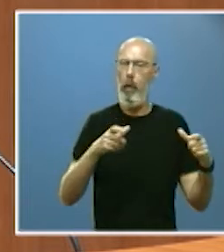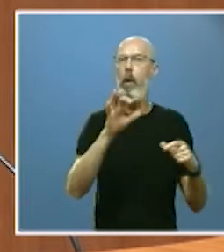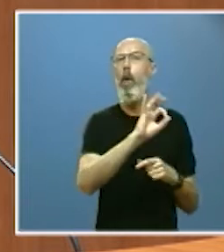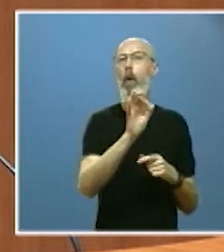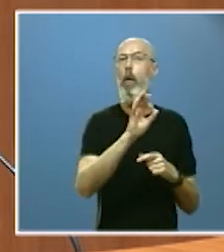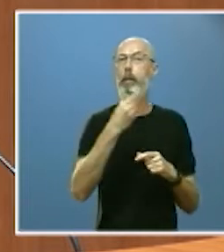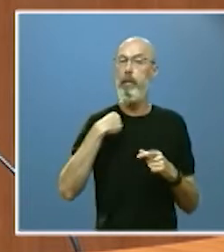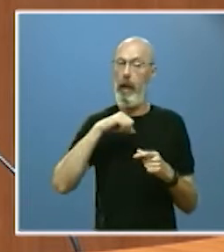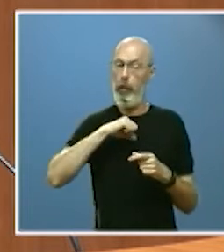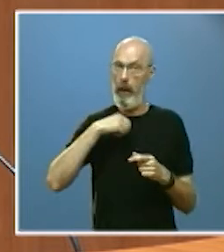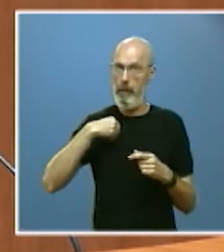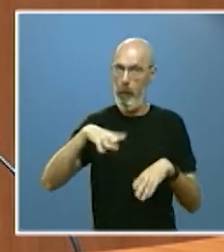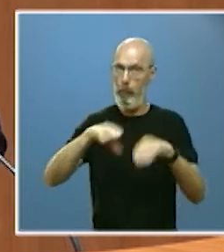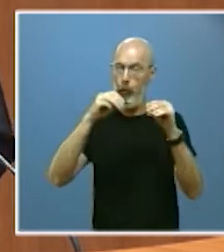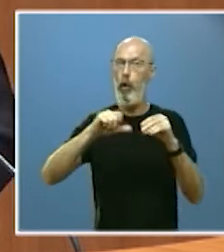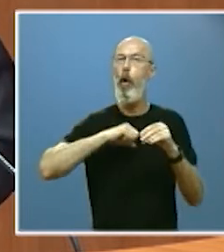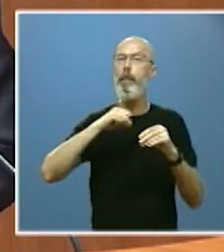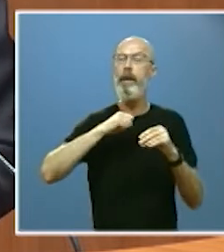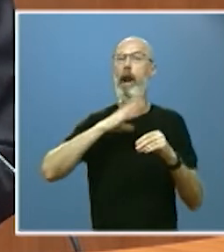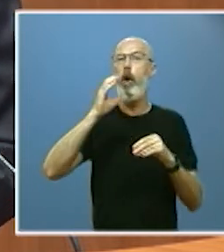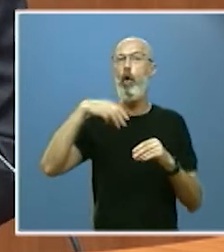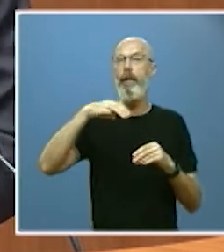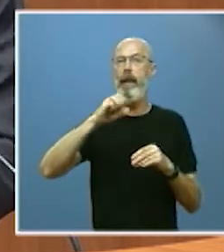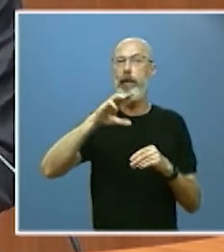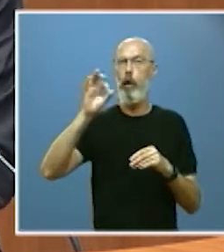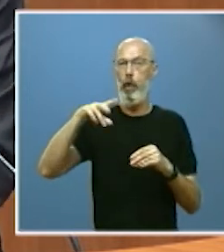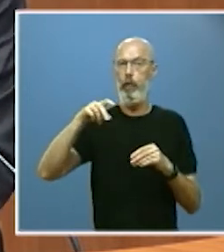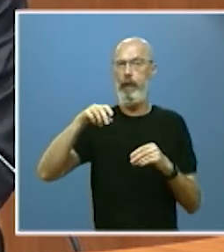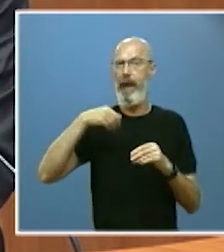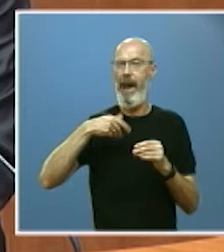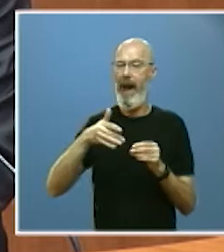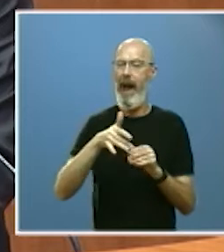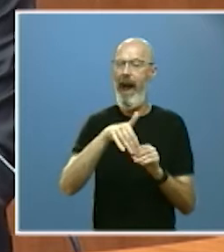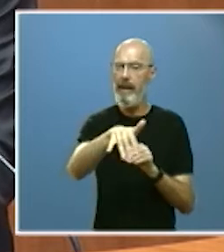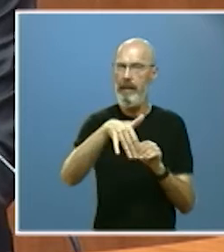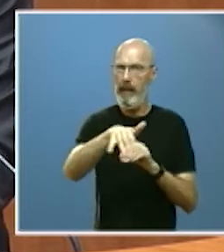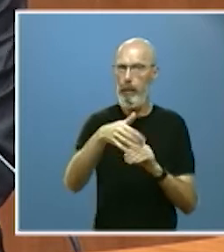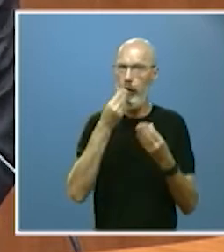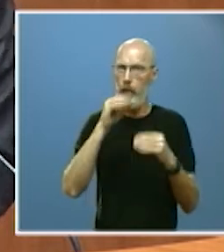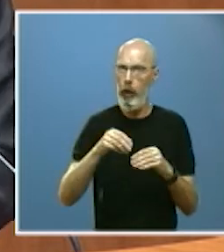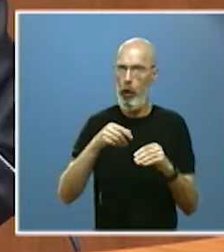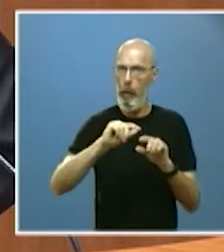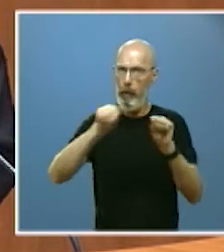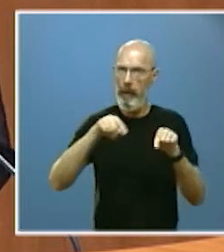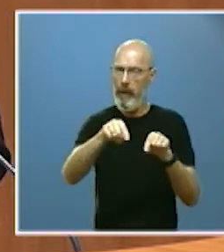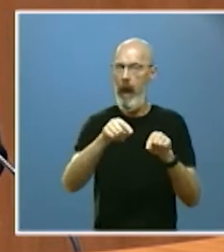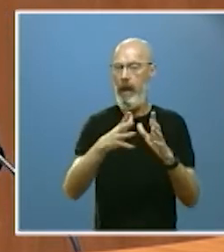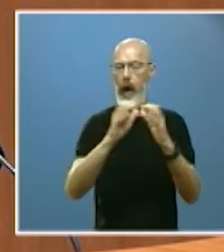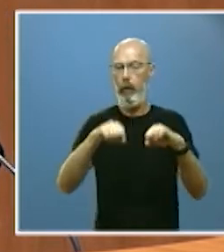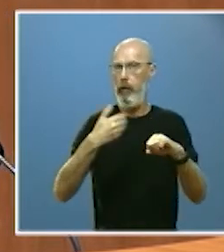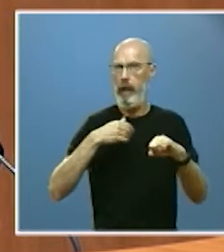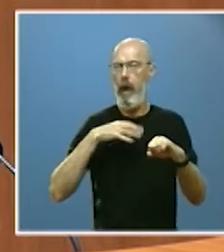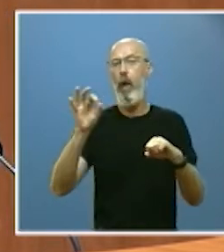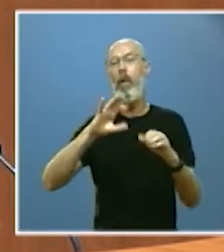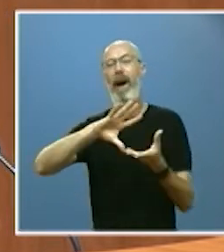misma ciudad del Hospital de la Concepción como archivo histórico provincial que ya hemos acordado o la adaptación del Palacio de los